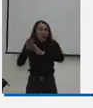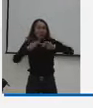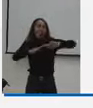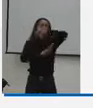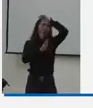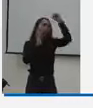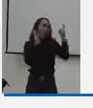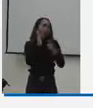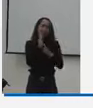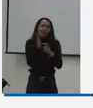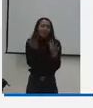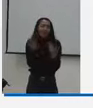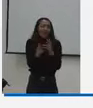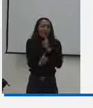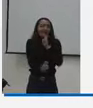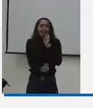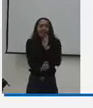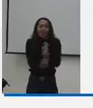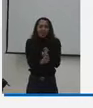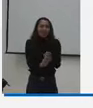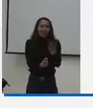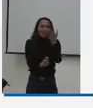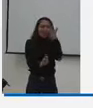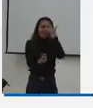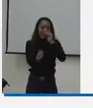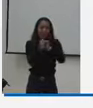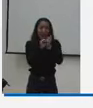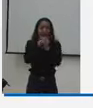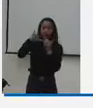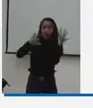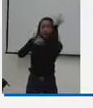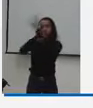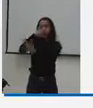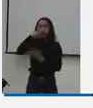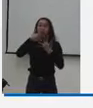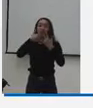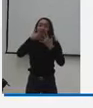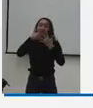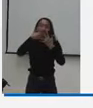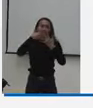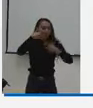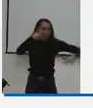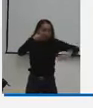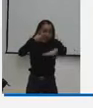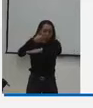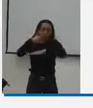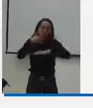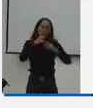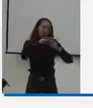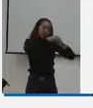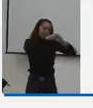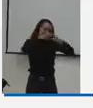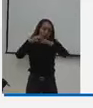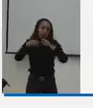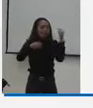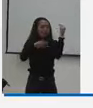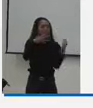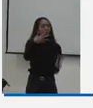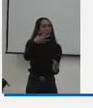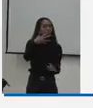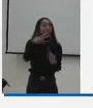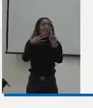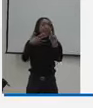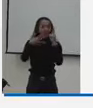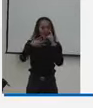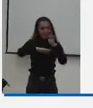toda la problemática que tiene el deporte colombiano en los distintos subsectores. La ley no es más